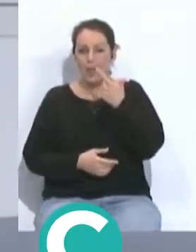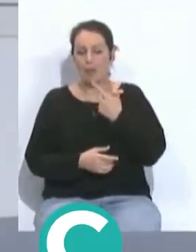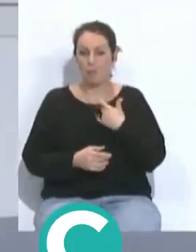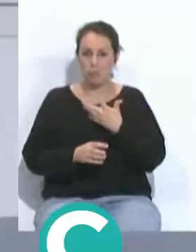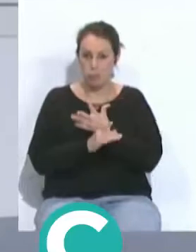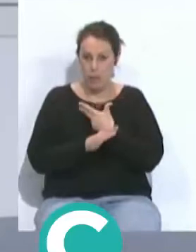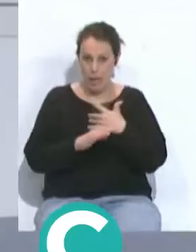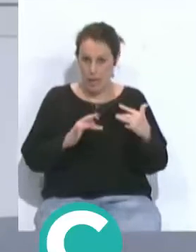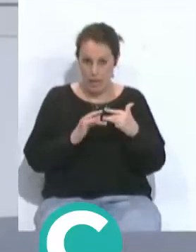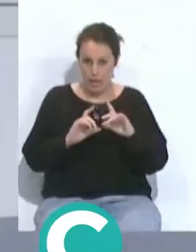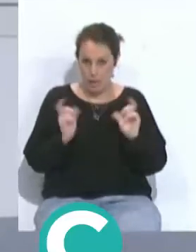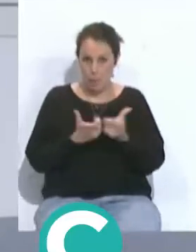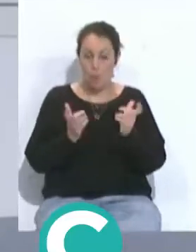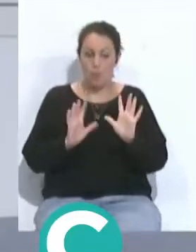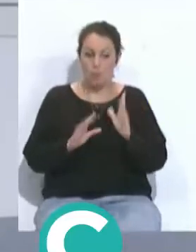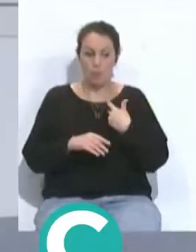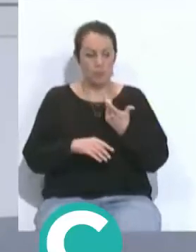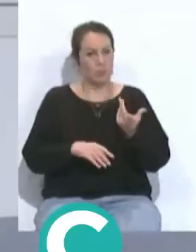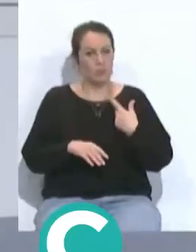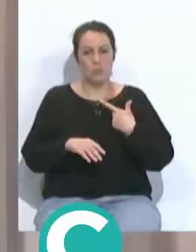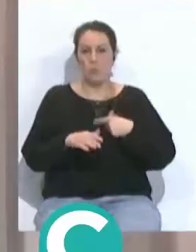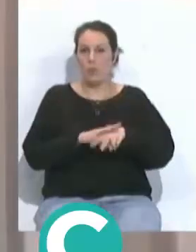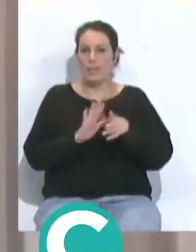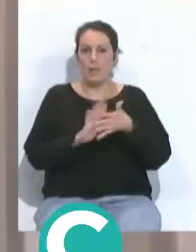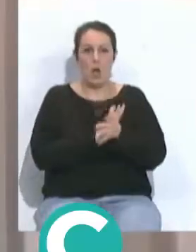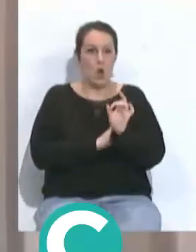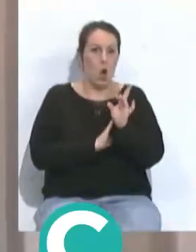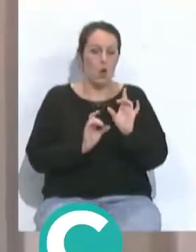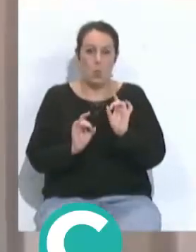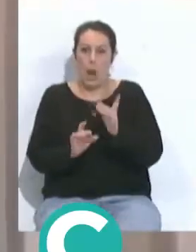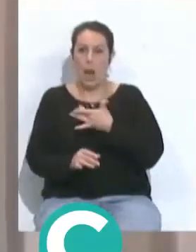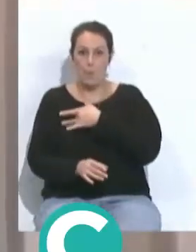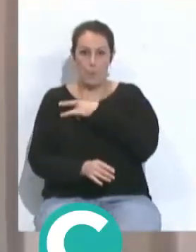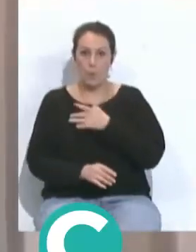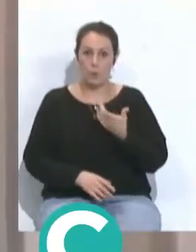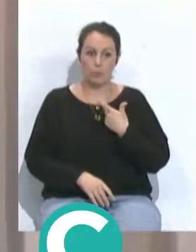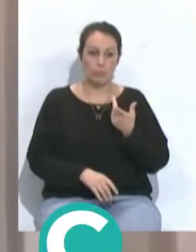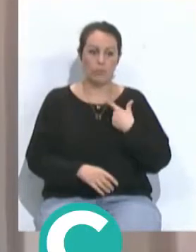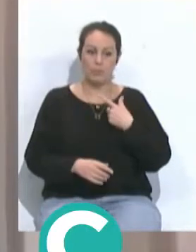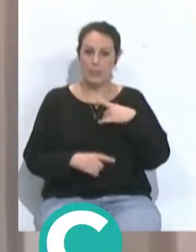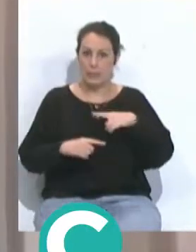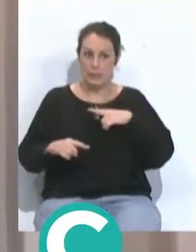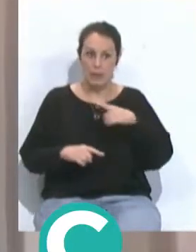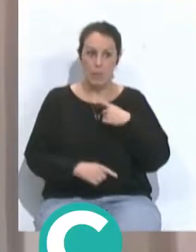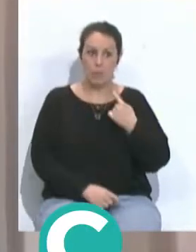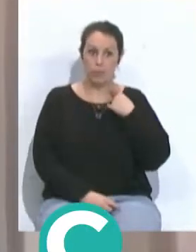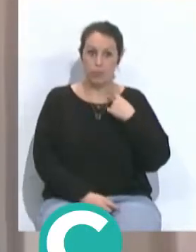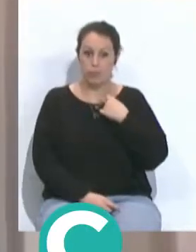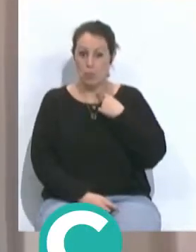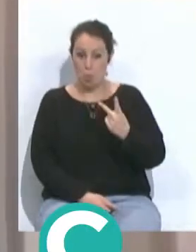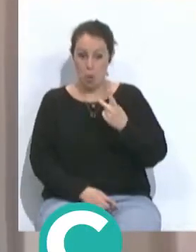del equipo. Está claro que en el fútbol goles son amores. Hombre, para mí ir a dos derrotas que ha tenido el Cádiz con Sergio González para mí totalmente injusta.